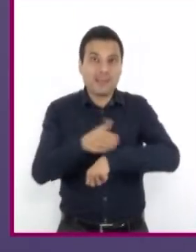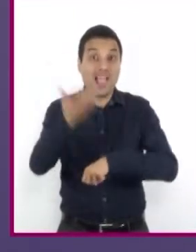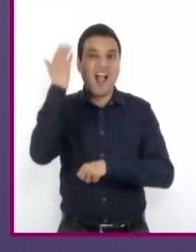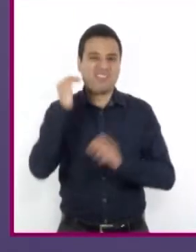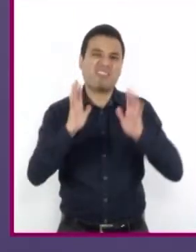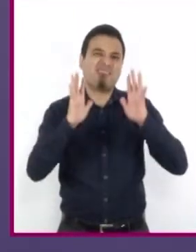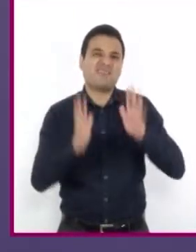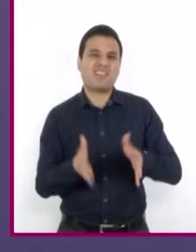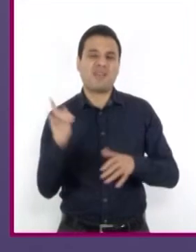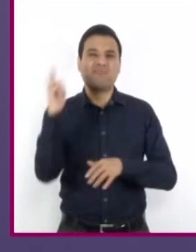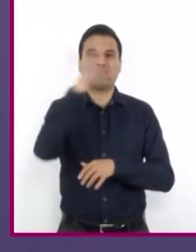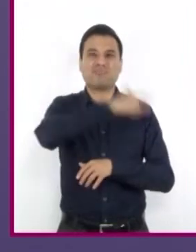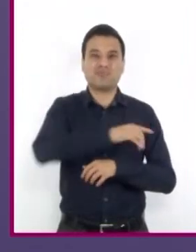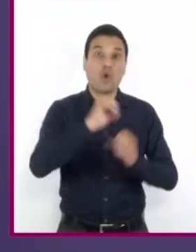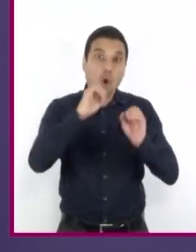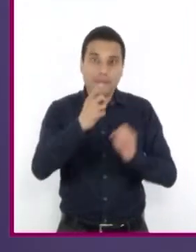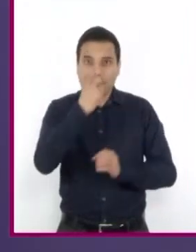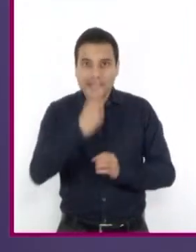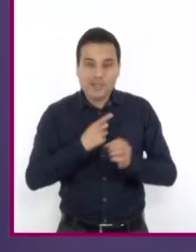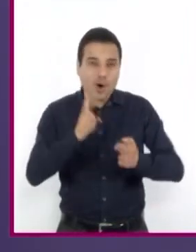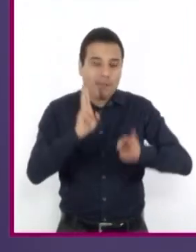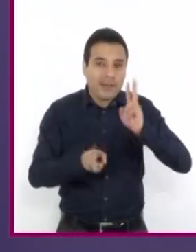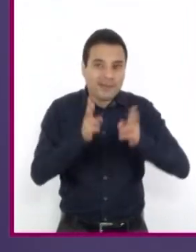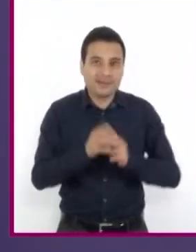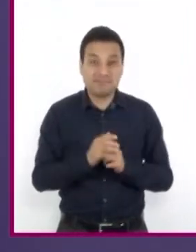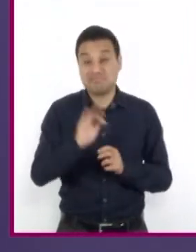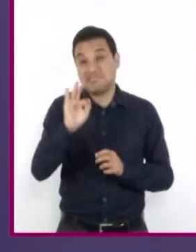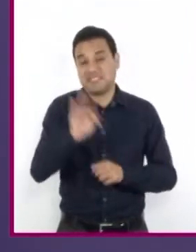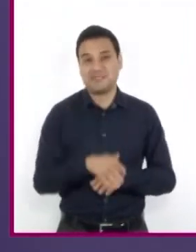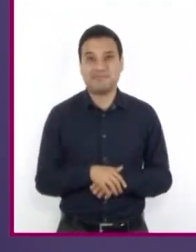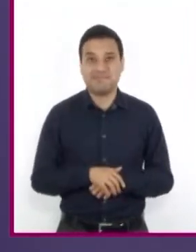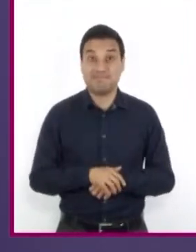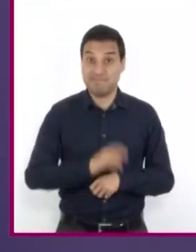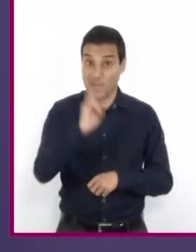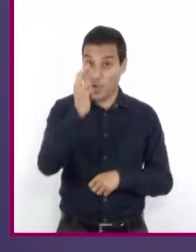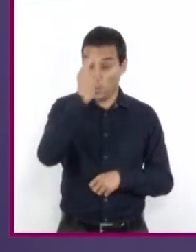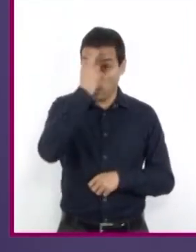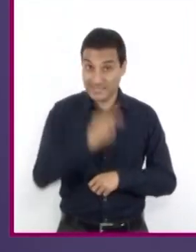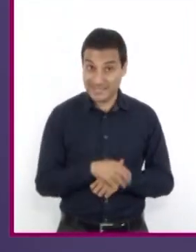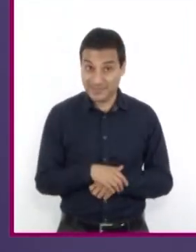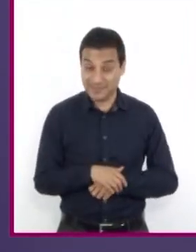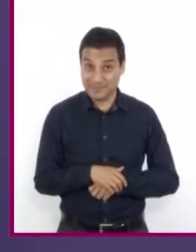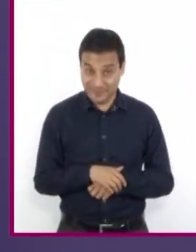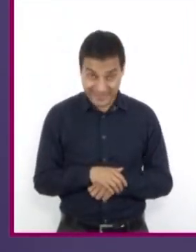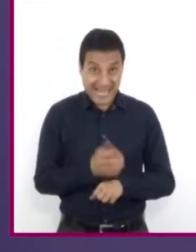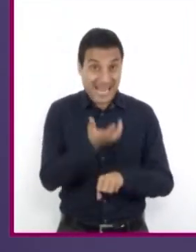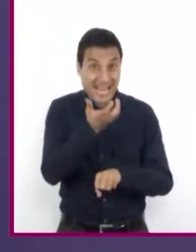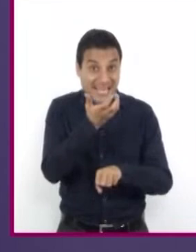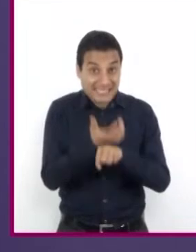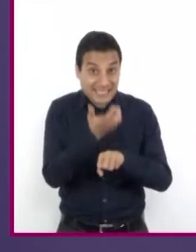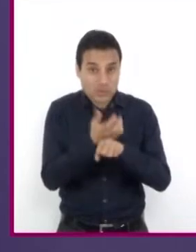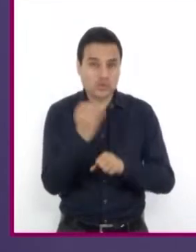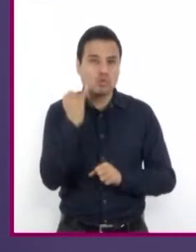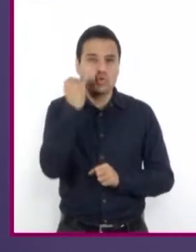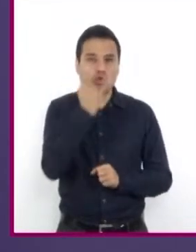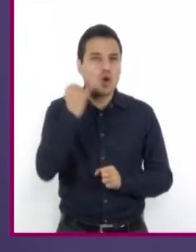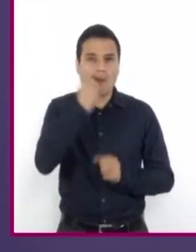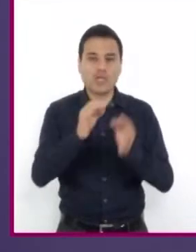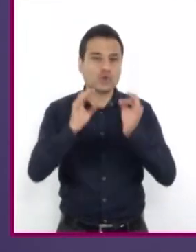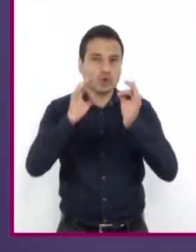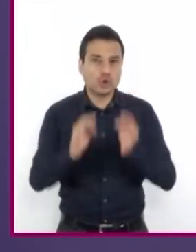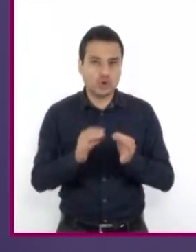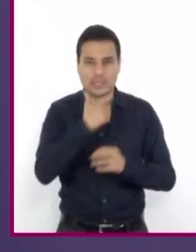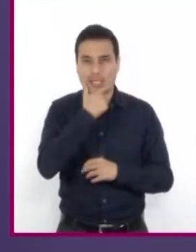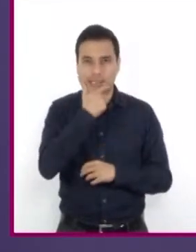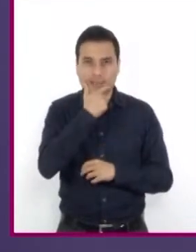o se los haya platicado. Ahora bien, hay que recordar que, aunque en Estados Unidos el idioma más hablado es el